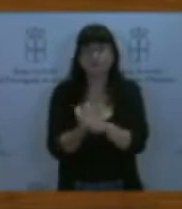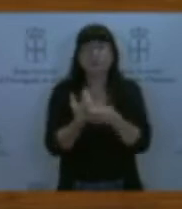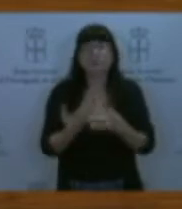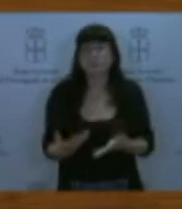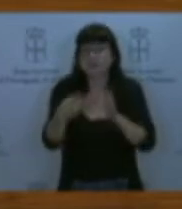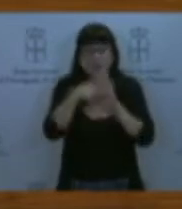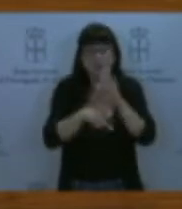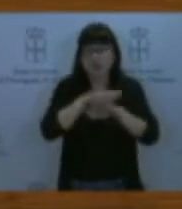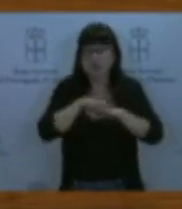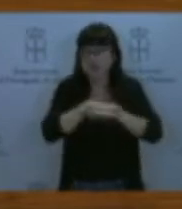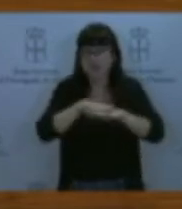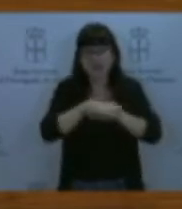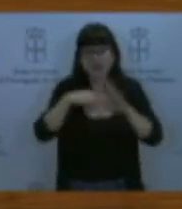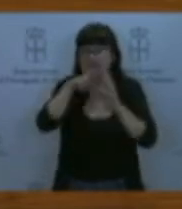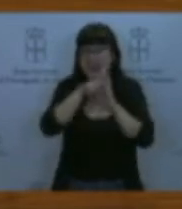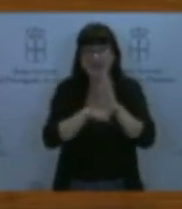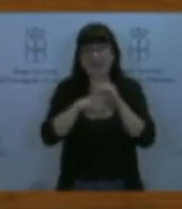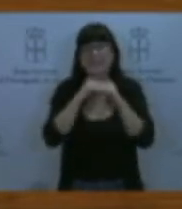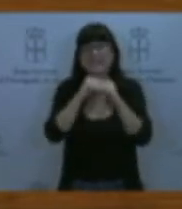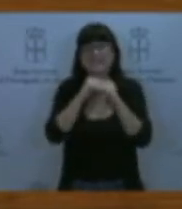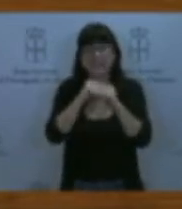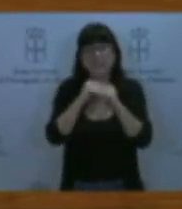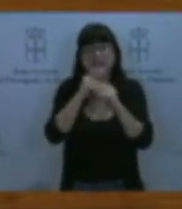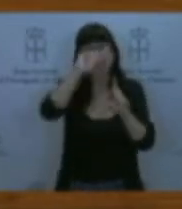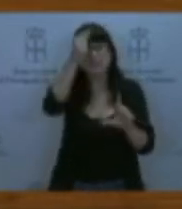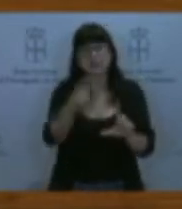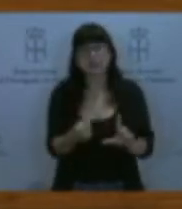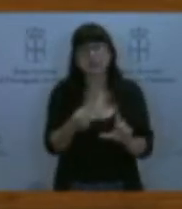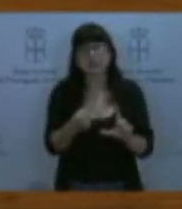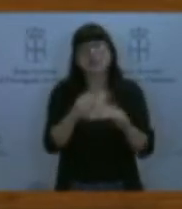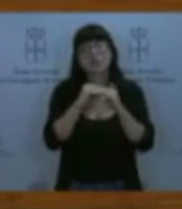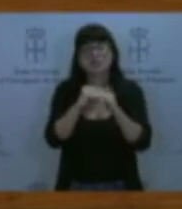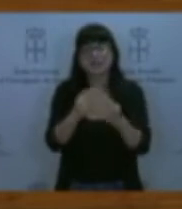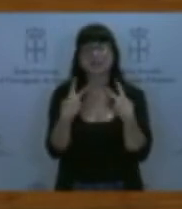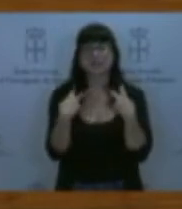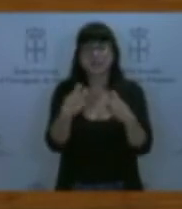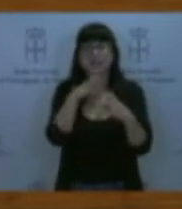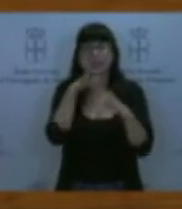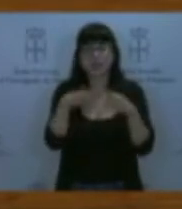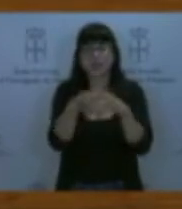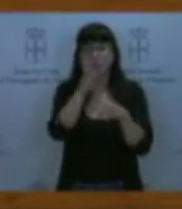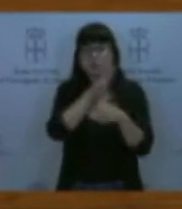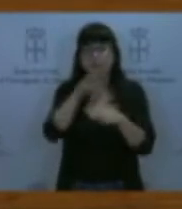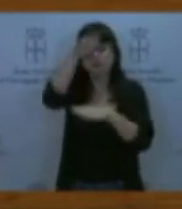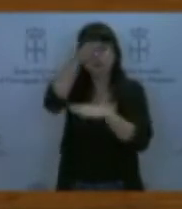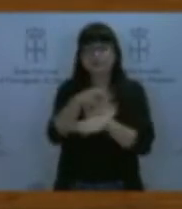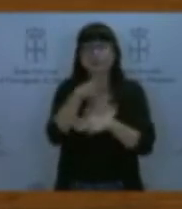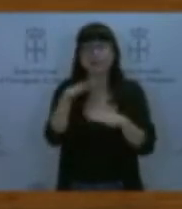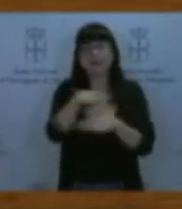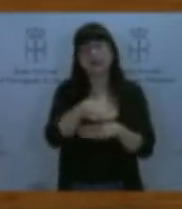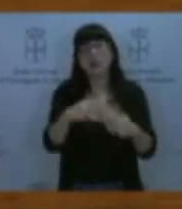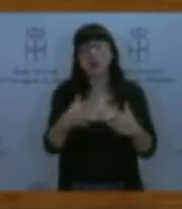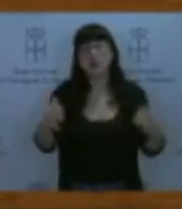Presupuestaria y Sostenibilidad Fiscal impuesta por el Partido Popular en el Congreso en 2012 con su mayoría absoluta, con el voto en contra del PSOE,